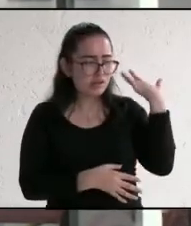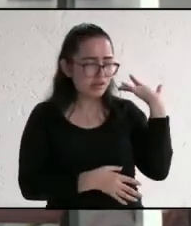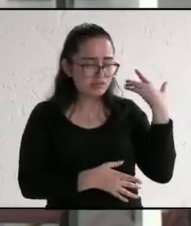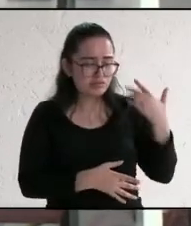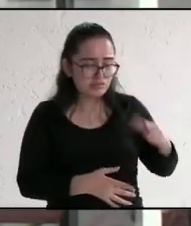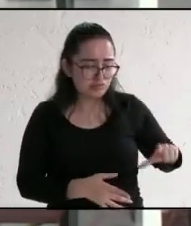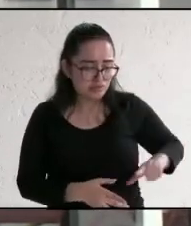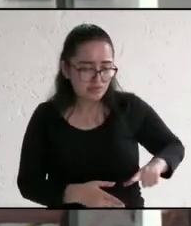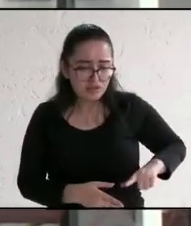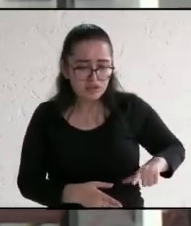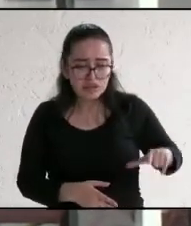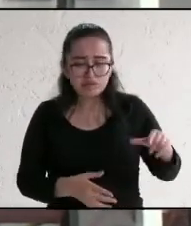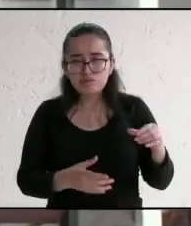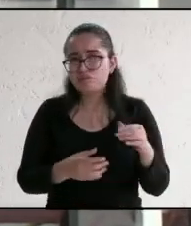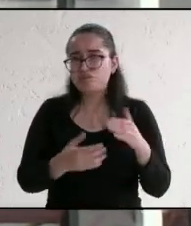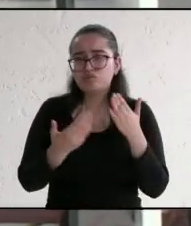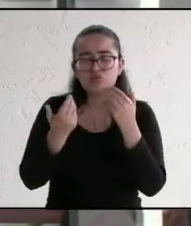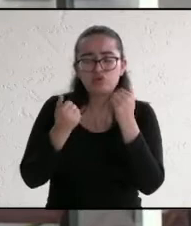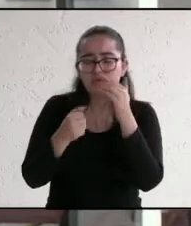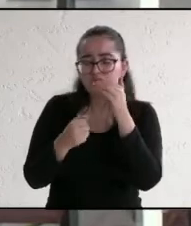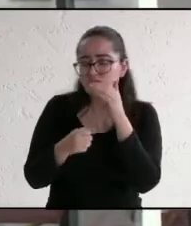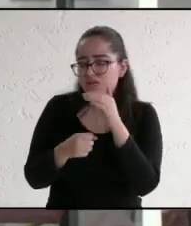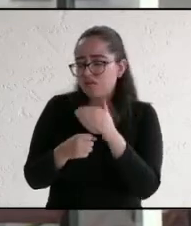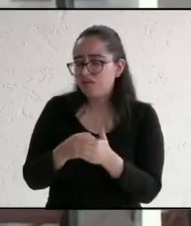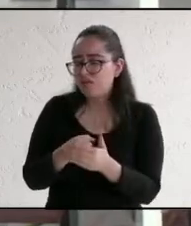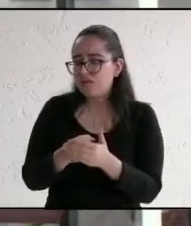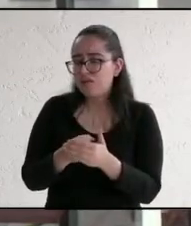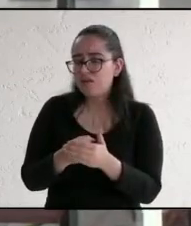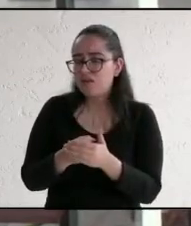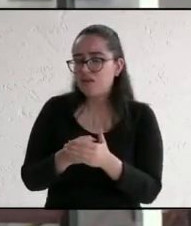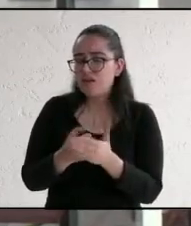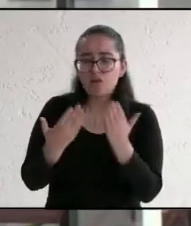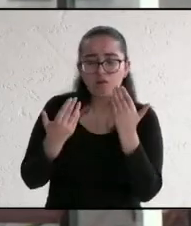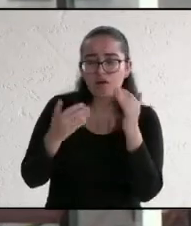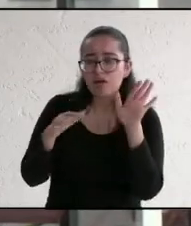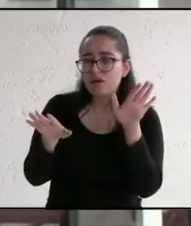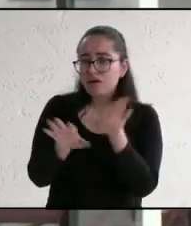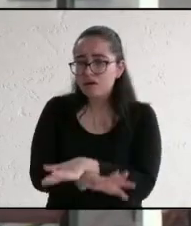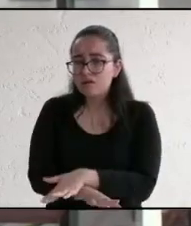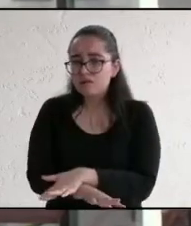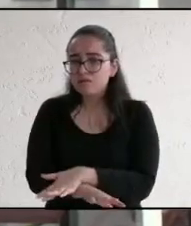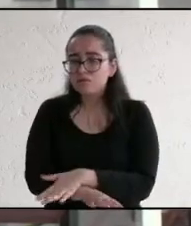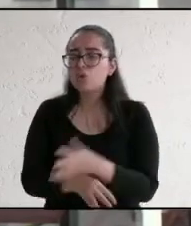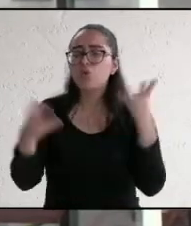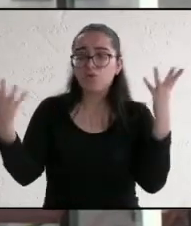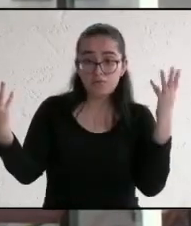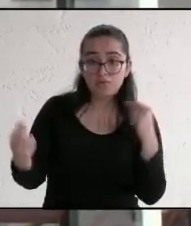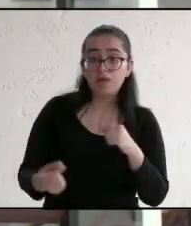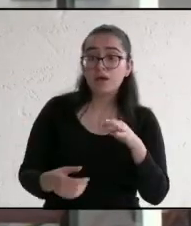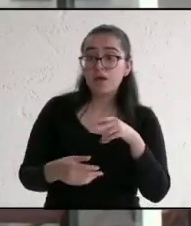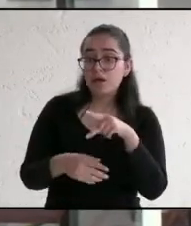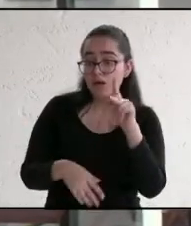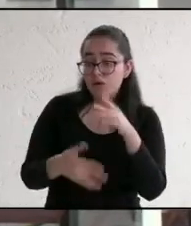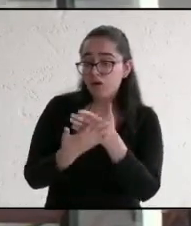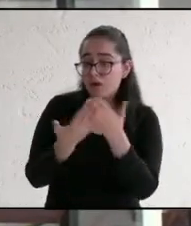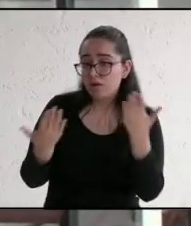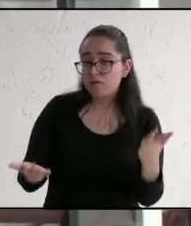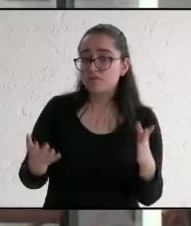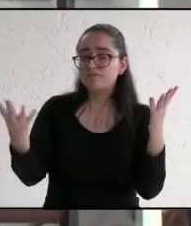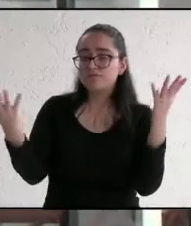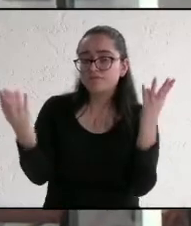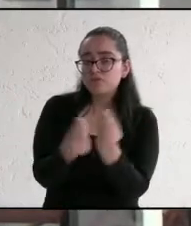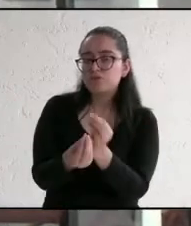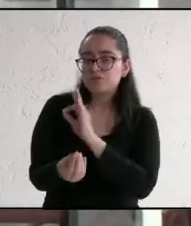han hecho trizas de este ayuntamiento. Juntos podemos lograr que se cambie la historia de este bello municipio.